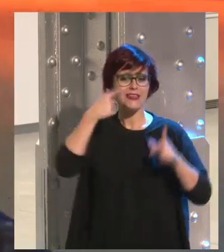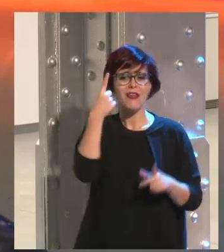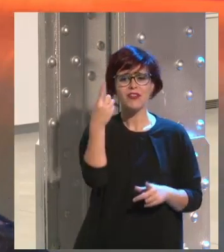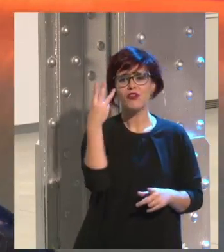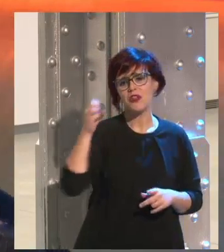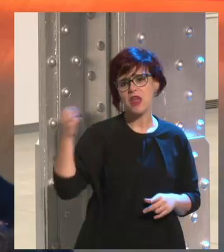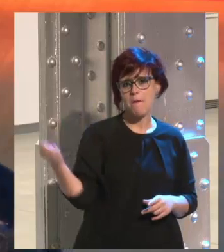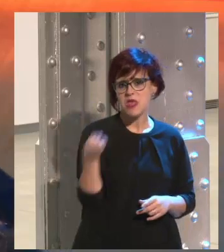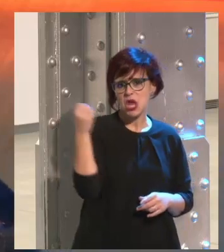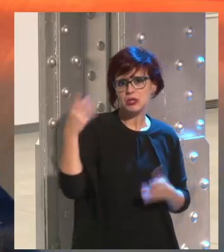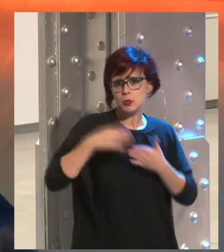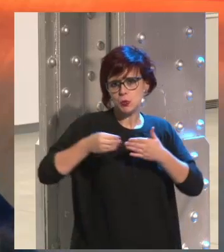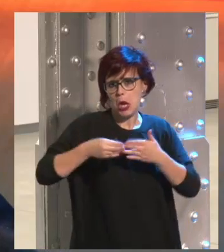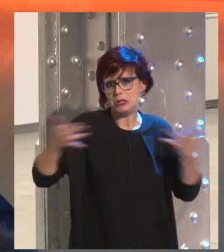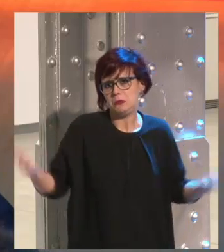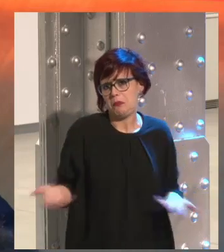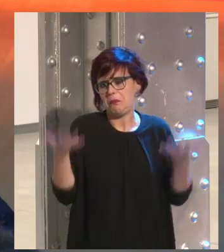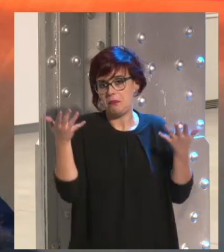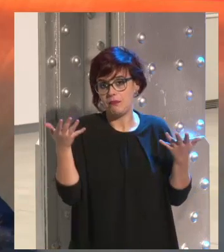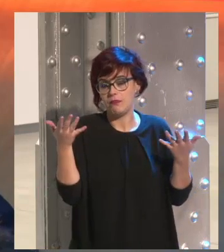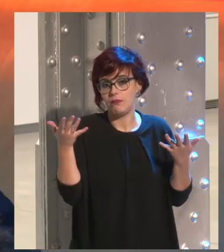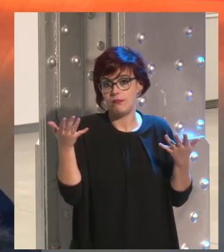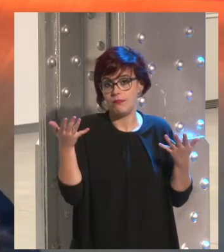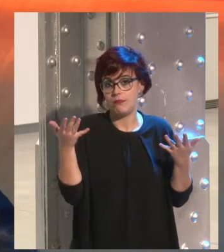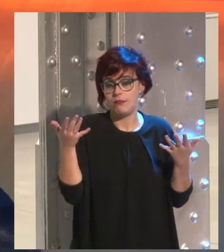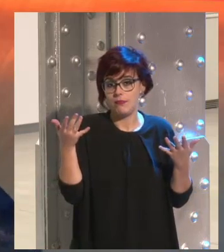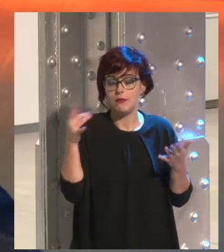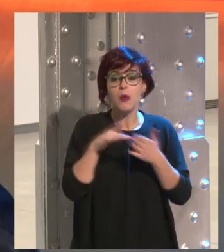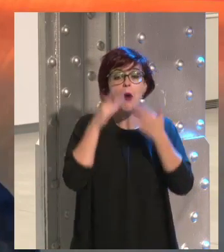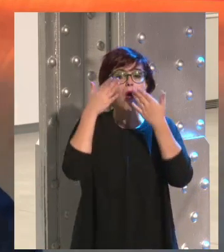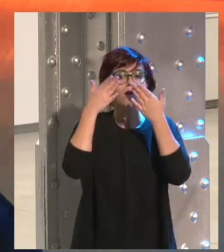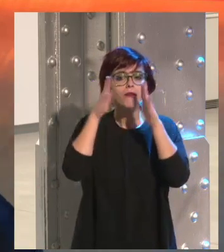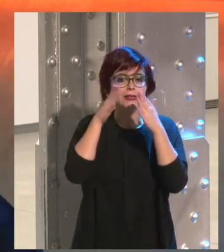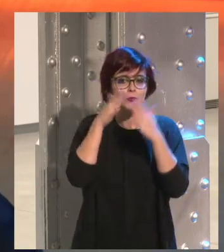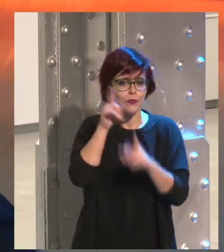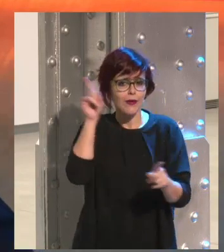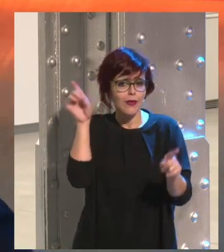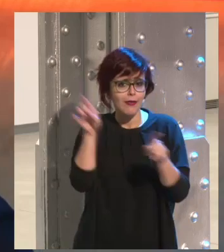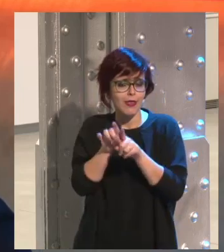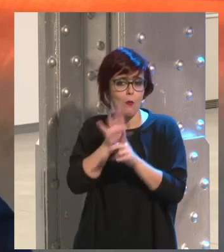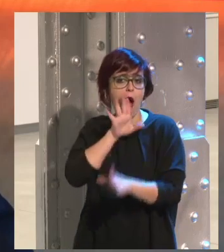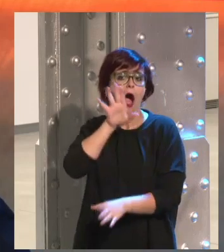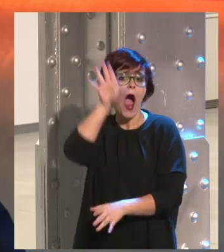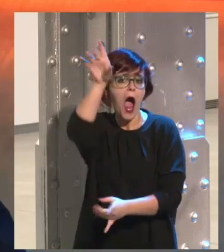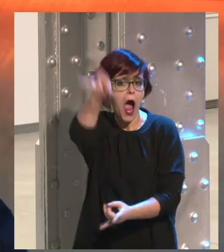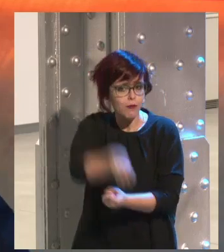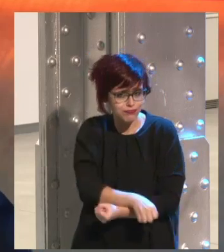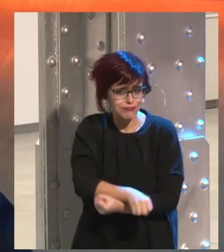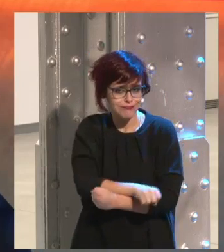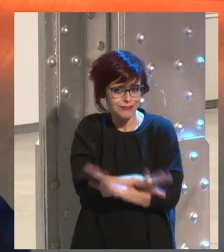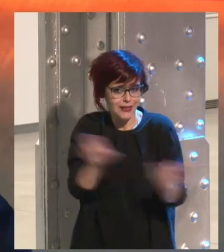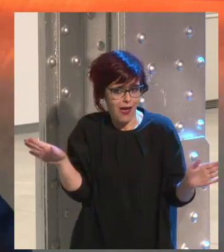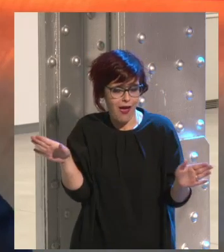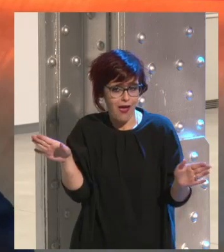millones de usuarios. Ahí me dijeron eso. Facebook se los comió, pero rápidamente. Entonces,